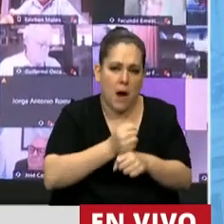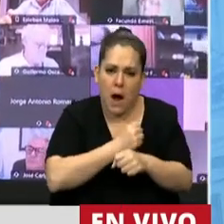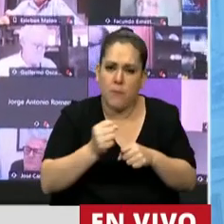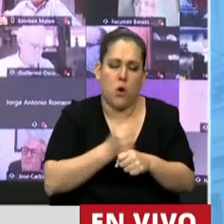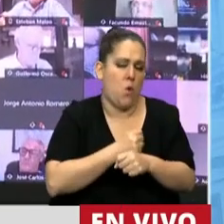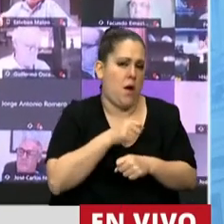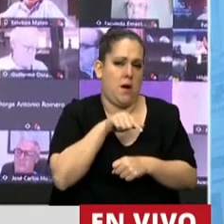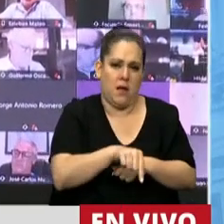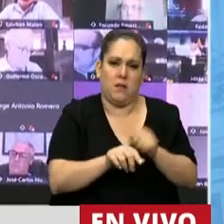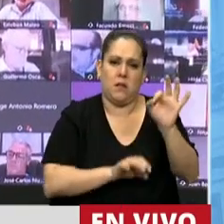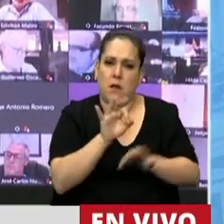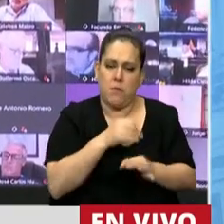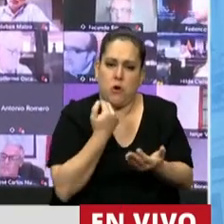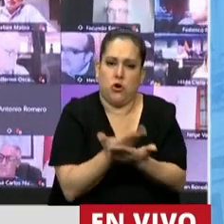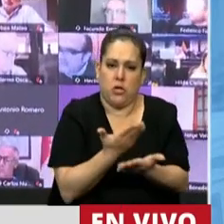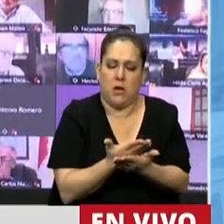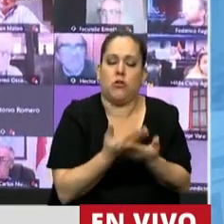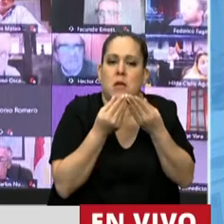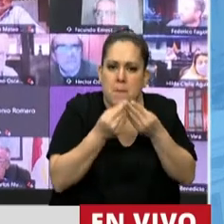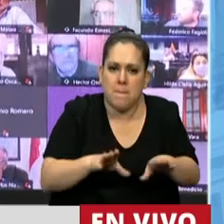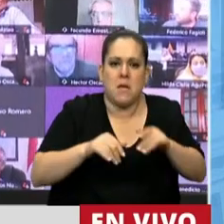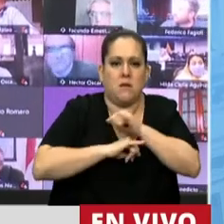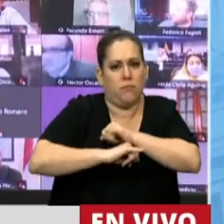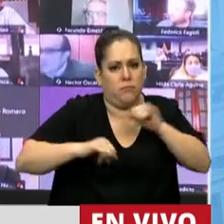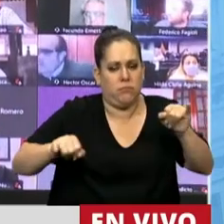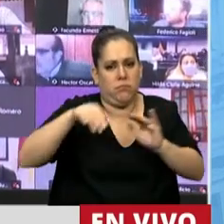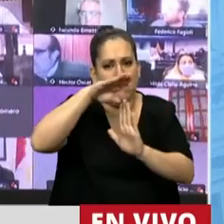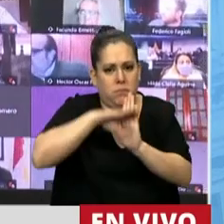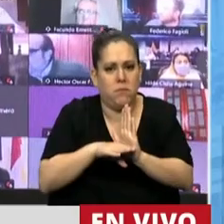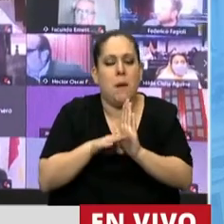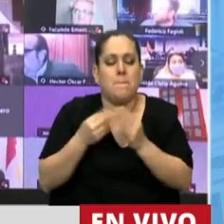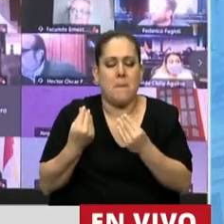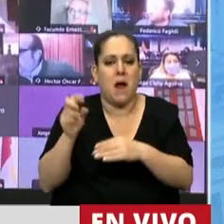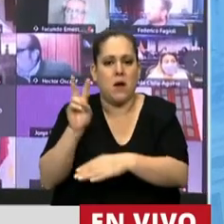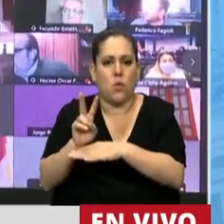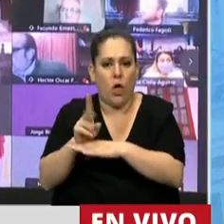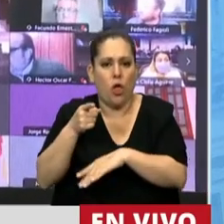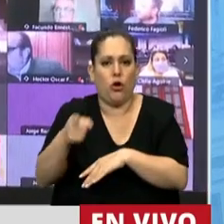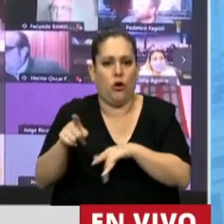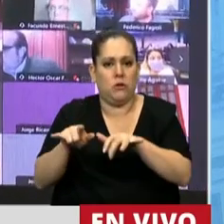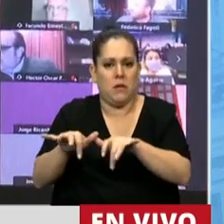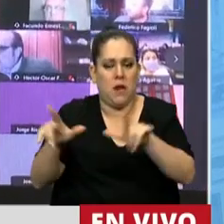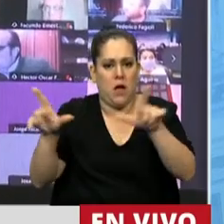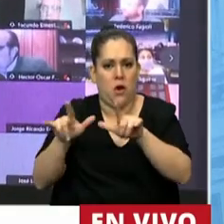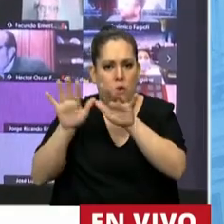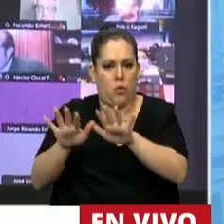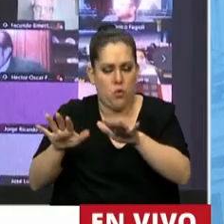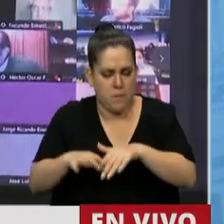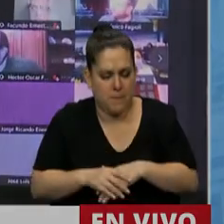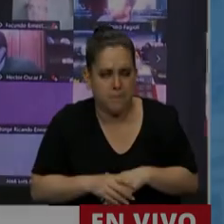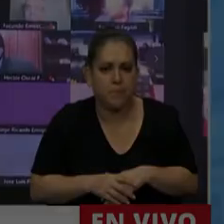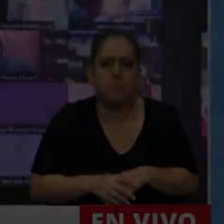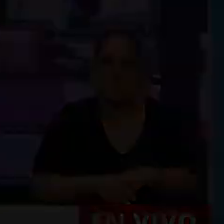implementar con urgencia el programa de prevención contra el grume. Muchas gracias, señor Presidente. Gracias, diputada